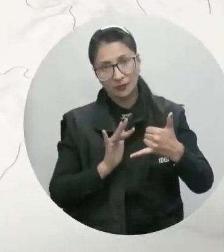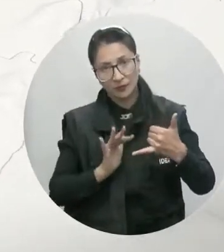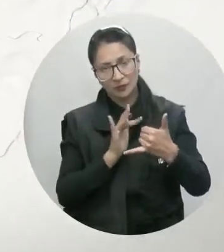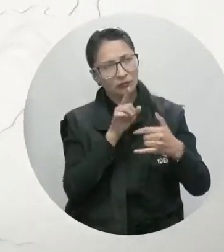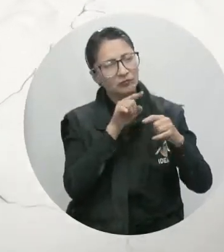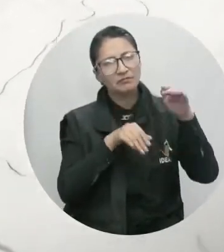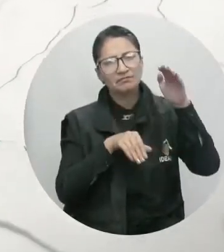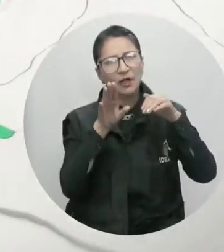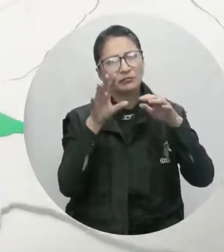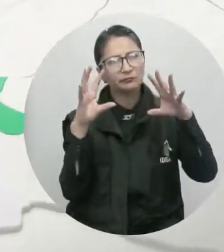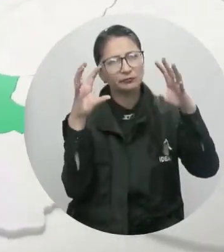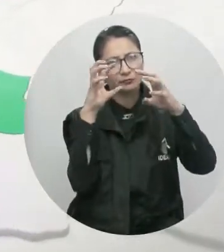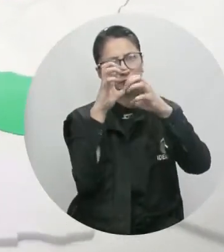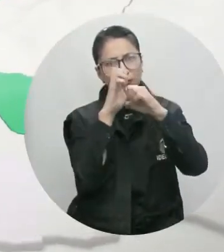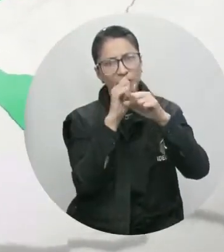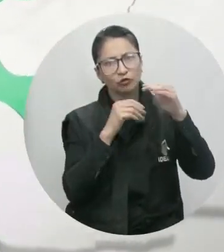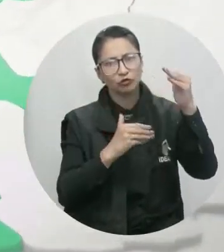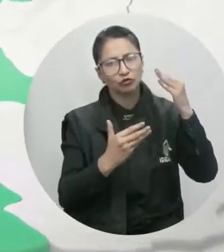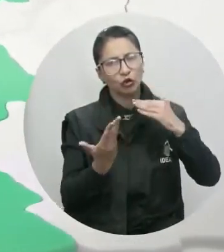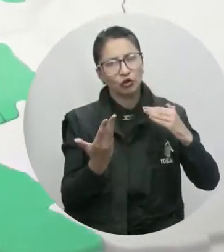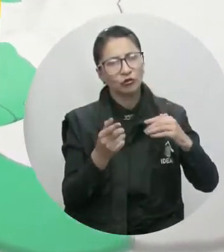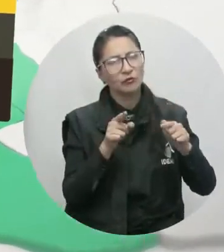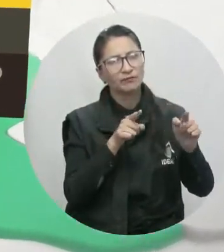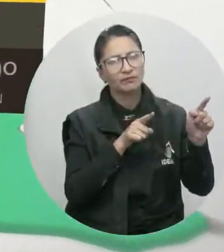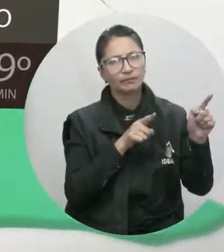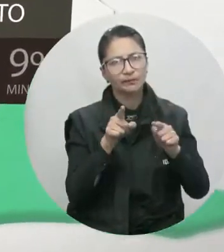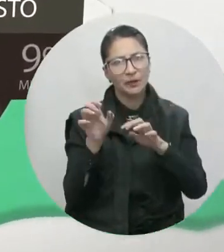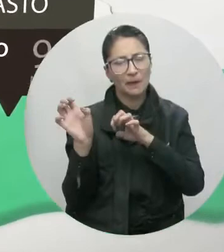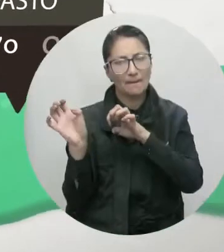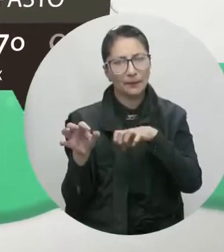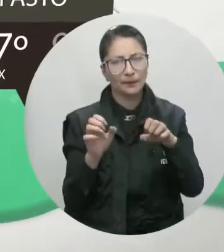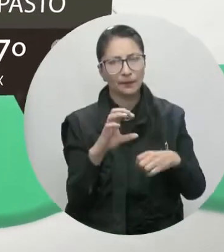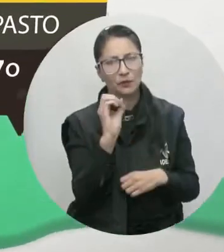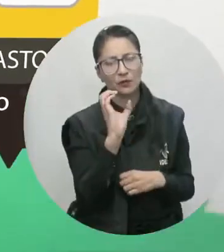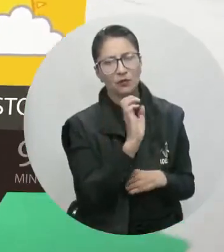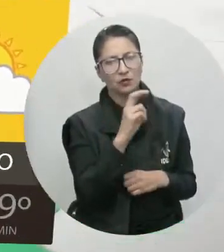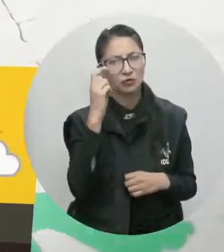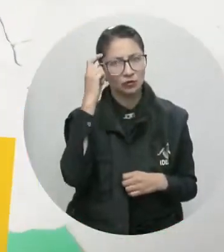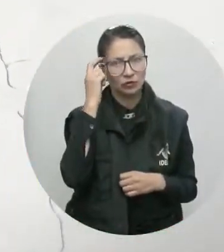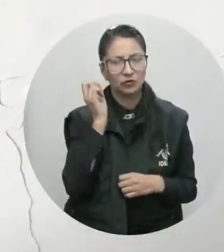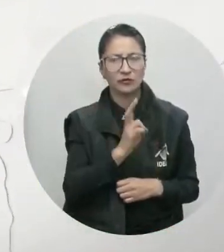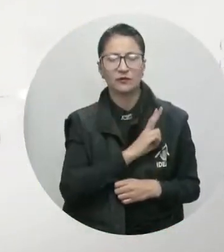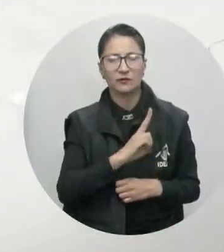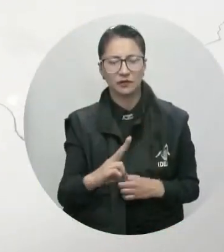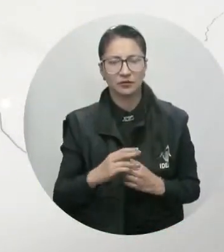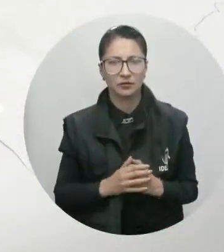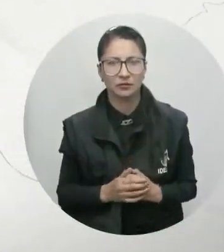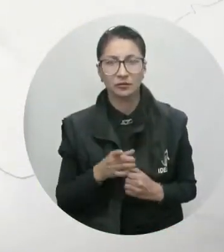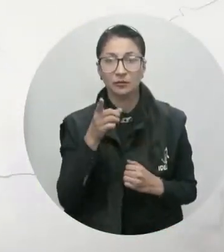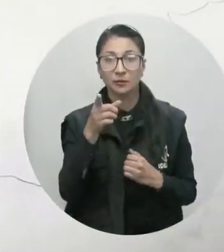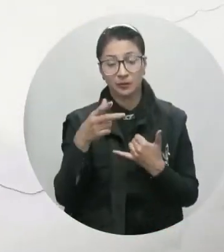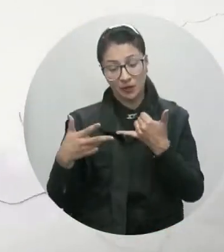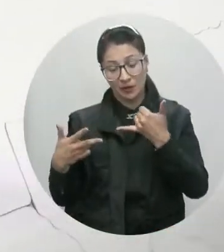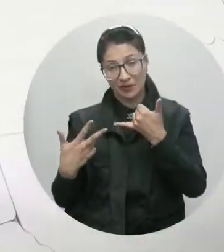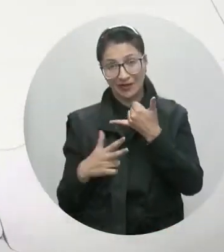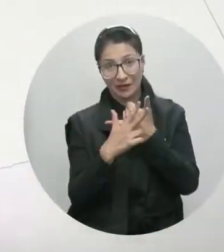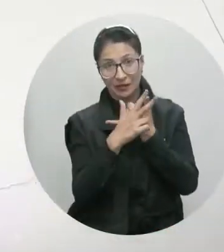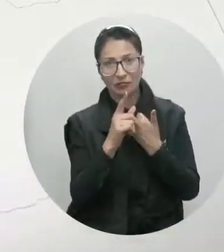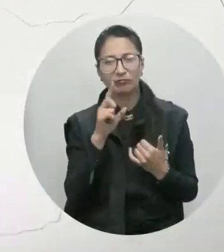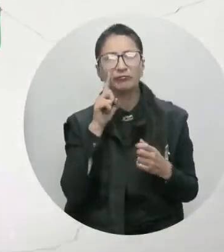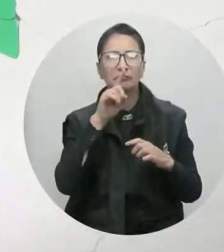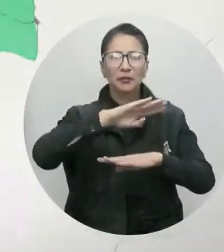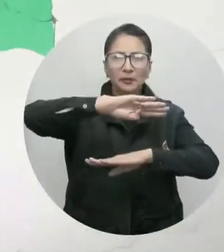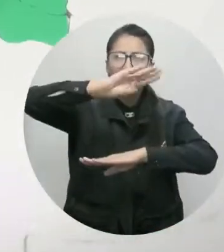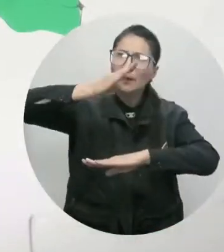nubosidad en amplios sectores acompañados de precipitaciones en el occidente del Chocó y Valle del Cauca. Sobre la zona andina tenemos un sistema montañoso que